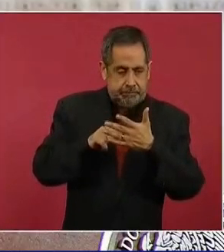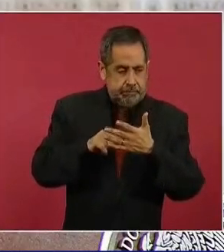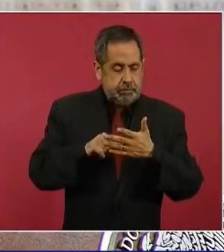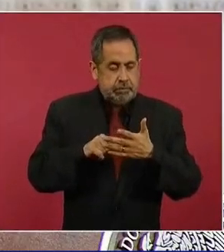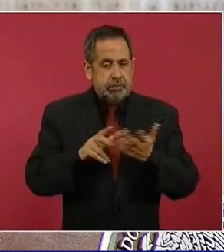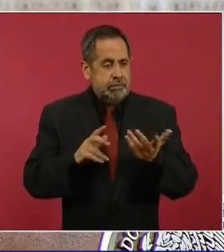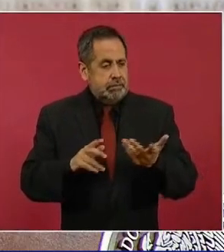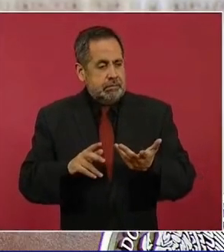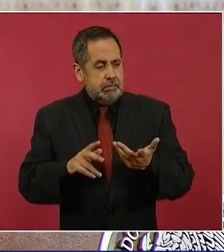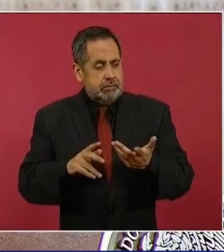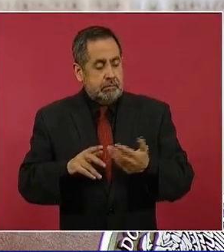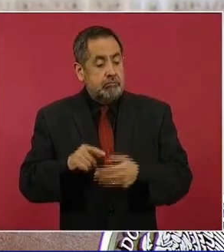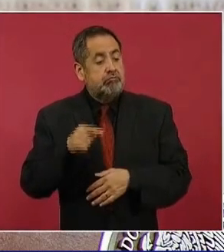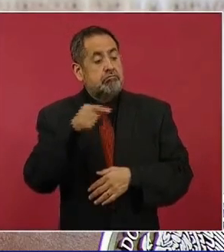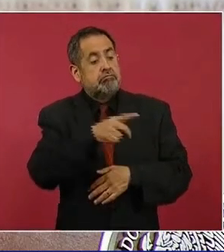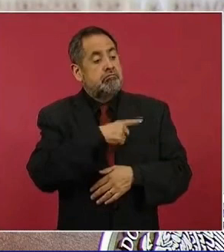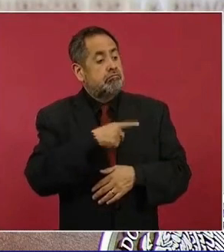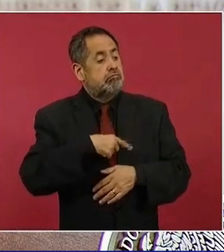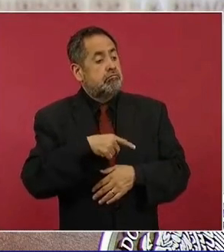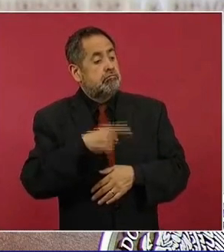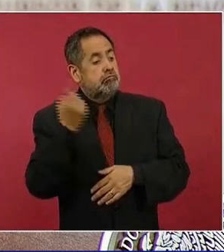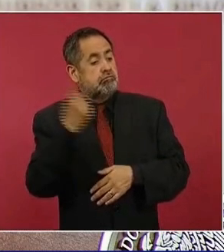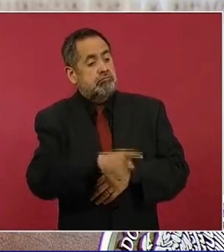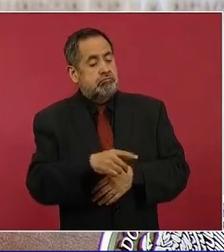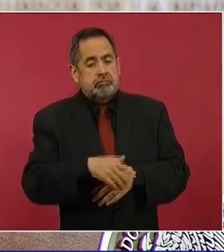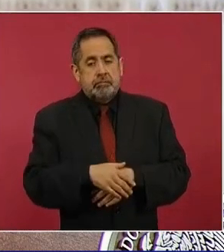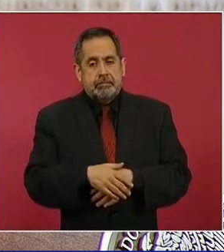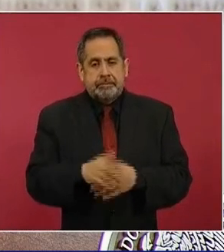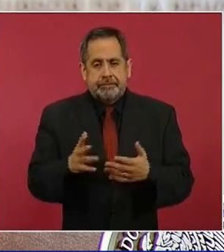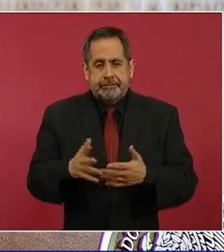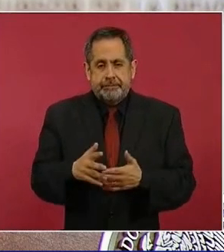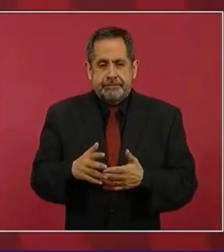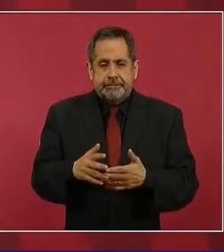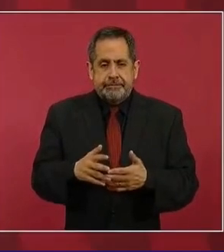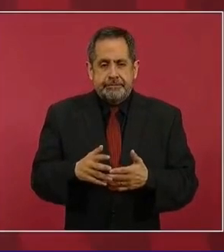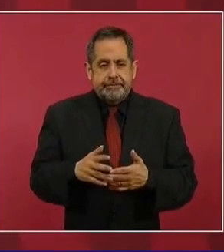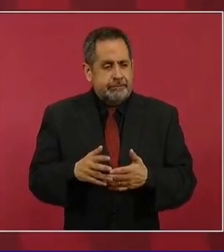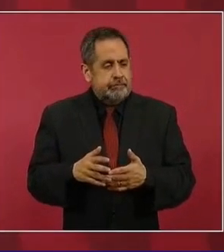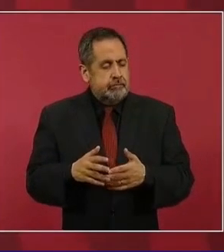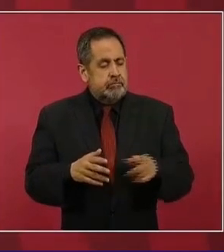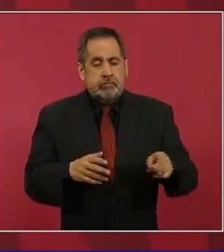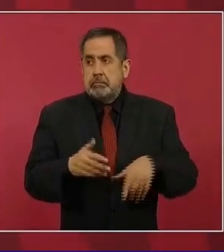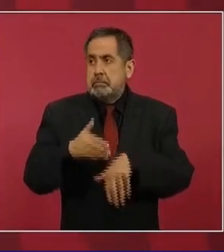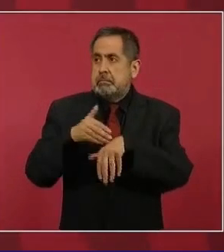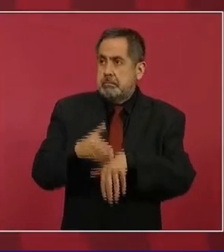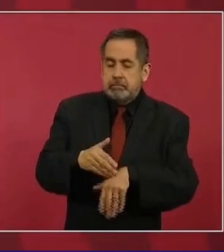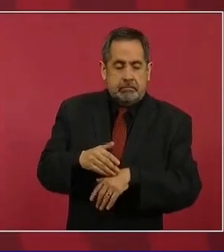las órdenes se acataban, pero no se cumplían.